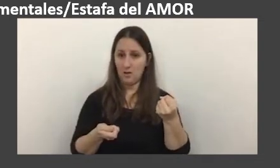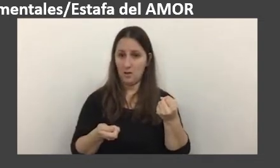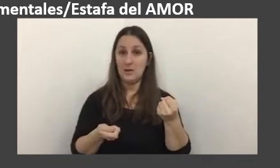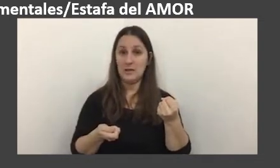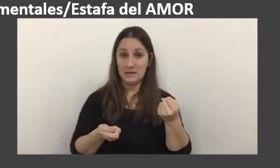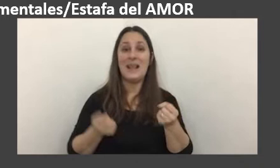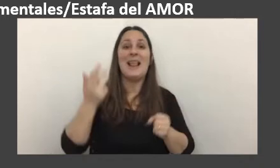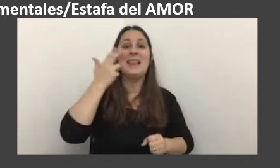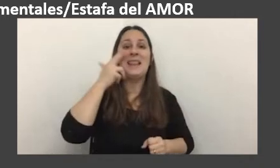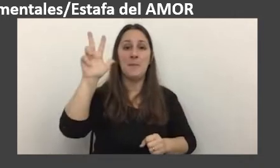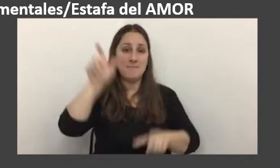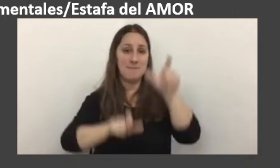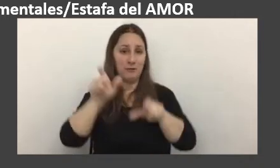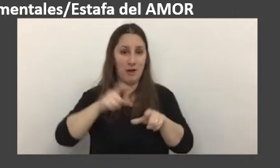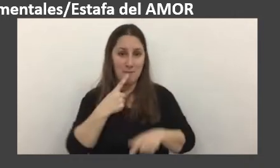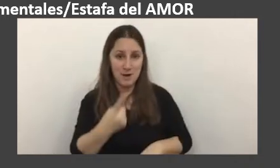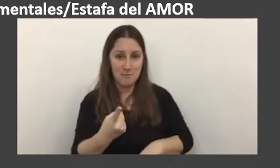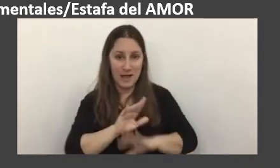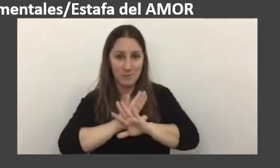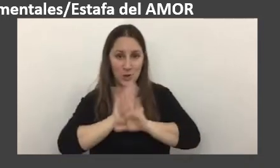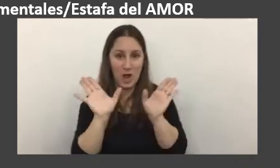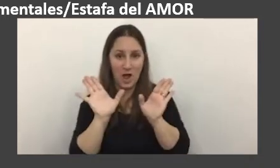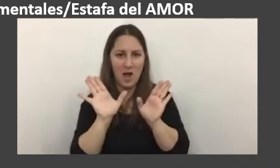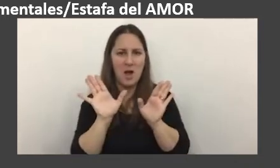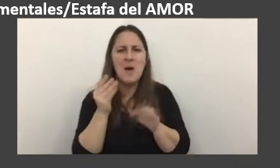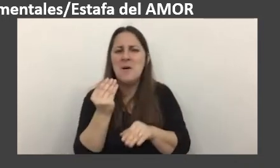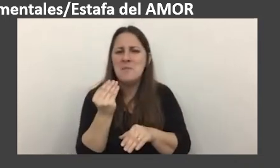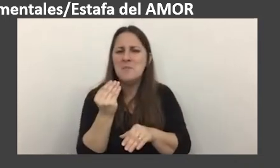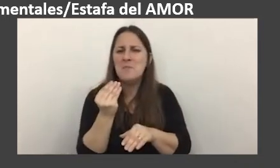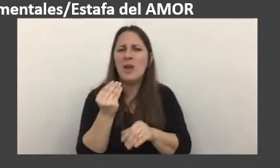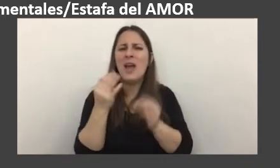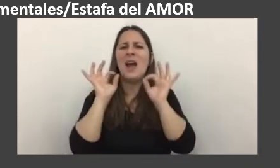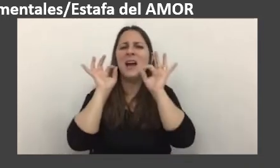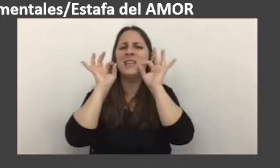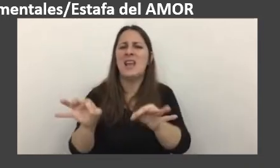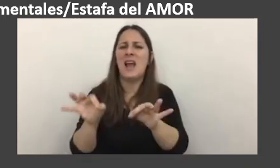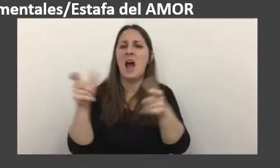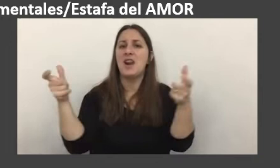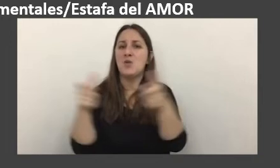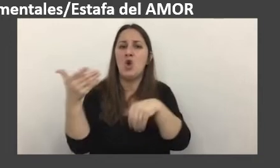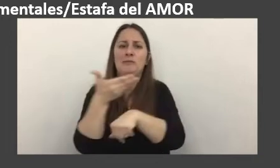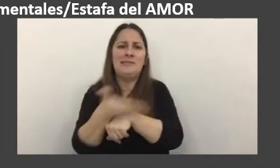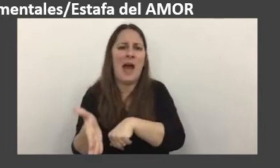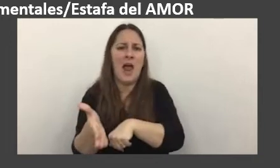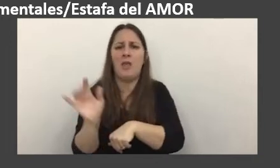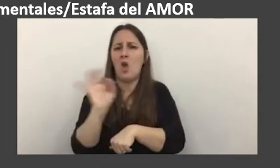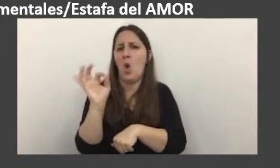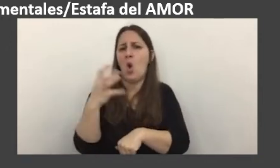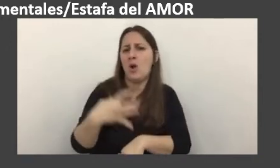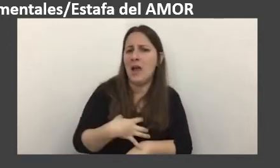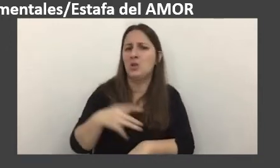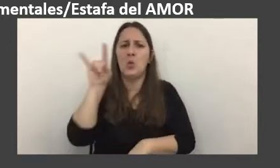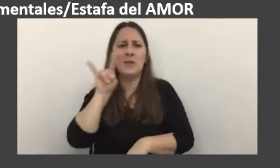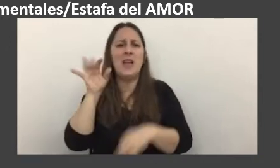muestra de 3000 personas por qué razón llegarían tarde a una reunión importante o a una sesión a una clase de la